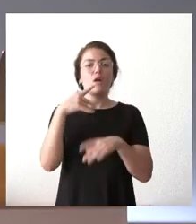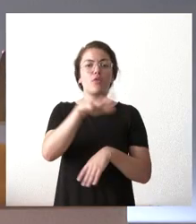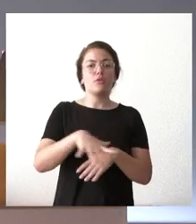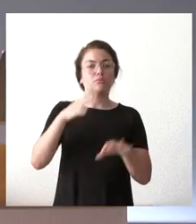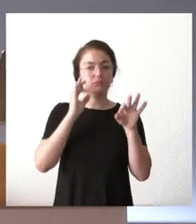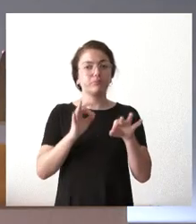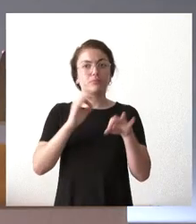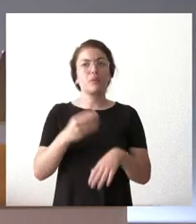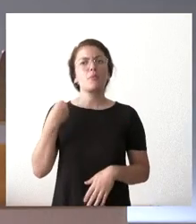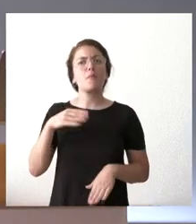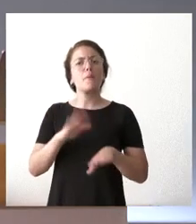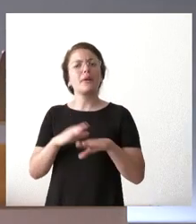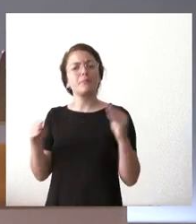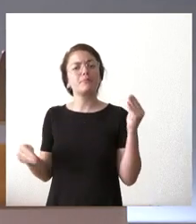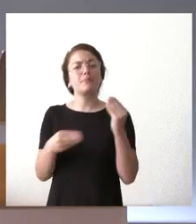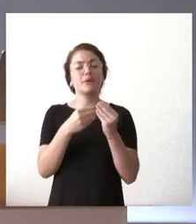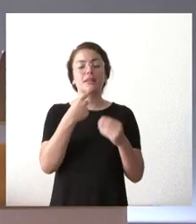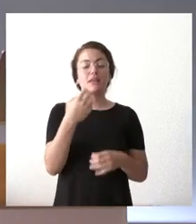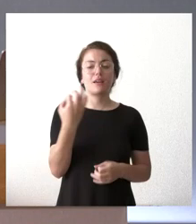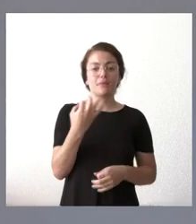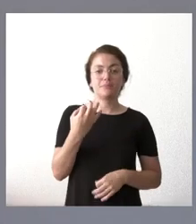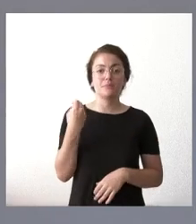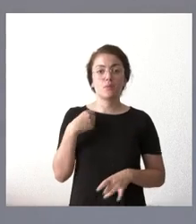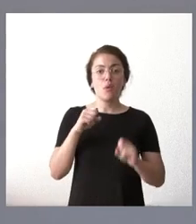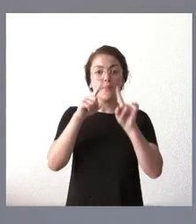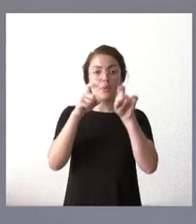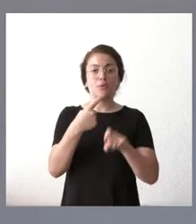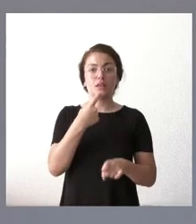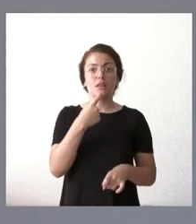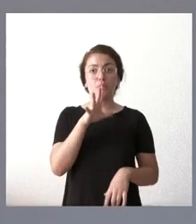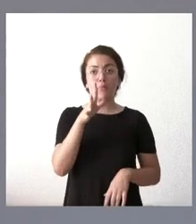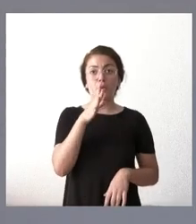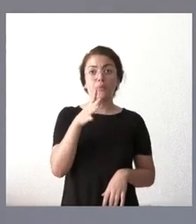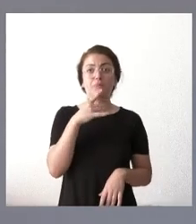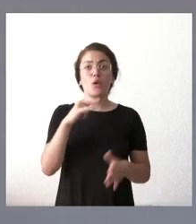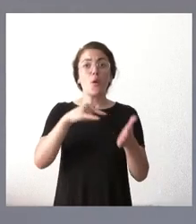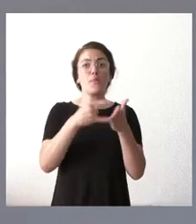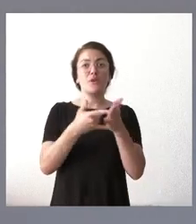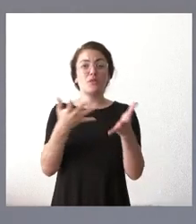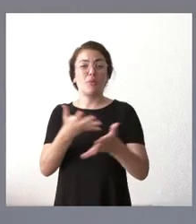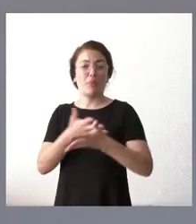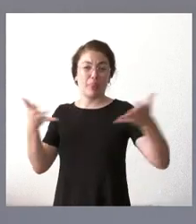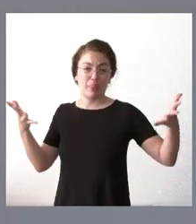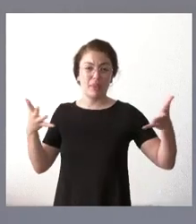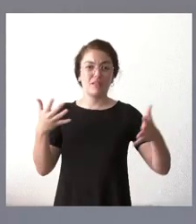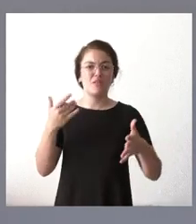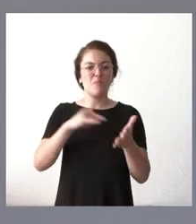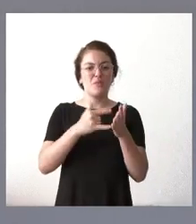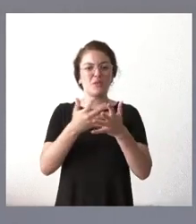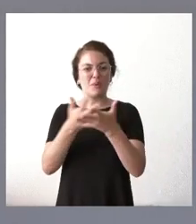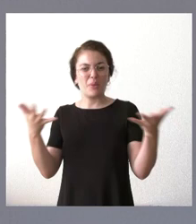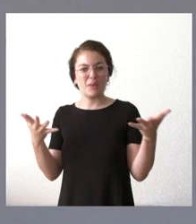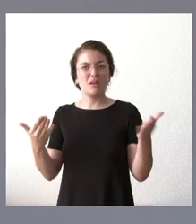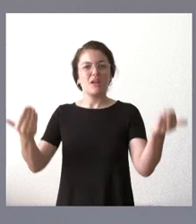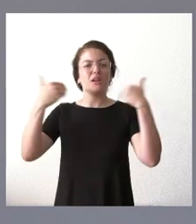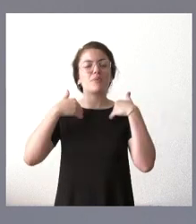caso quizá por complementar como la pregunta se refería a macroproyectos los macroproyectos su tramitación es competencia del